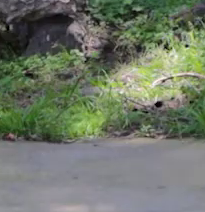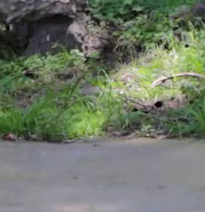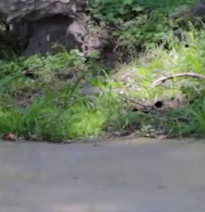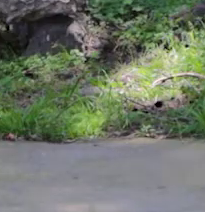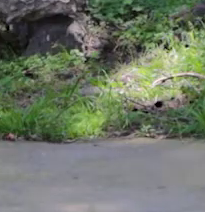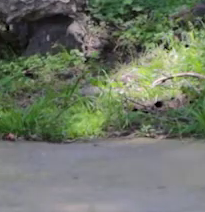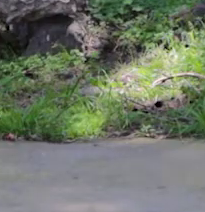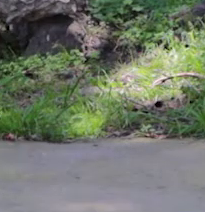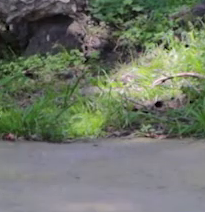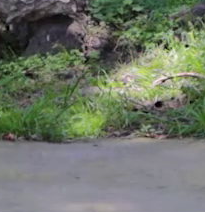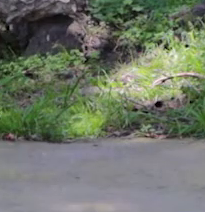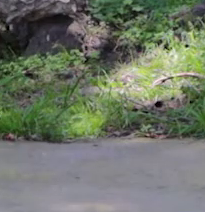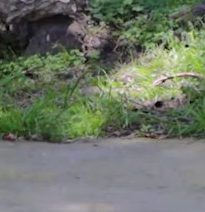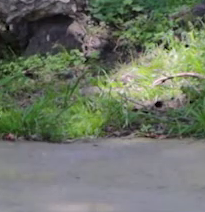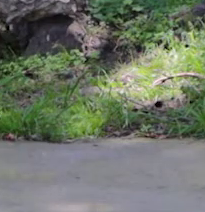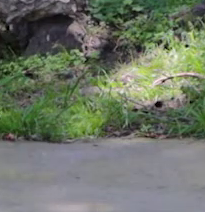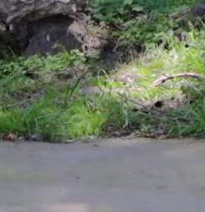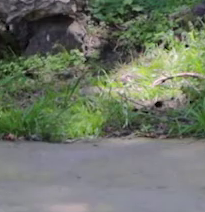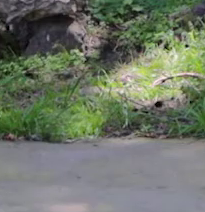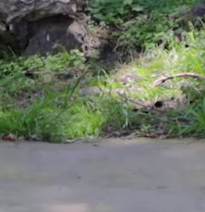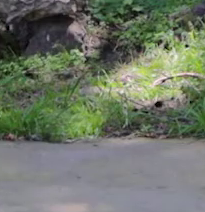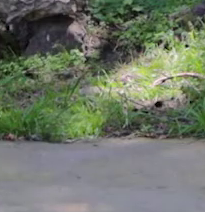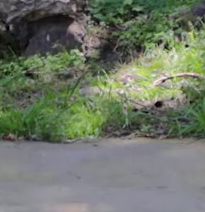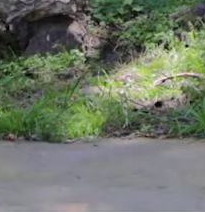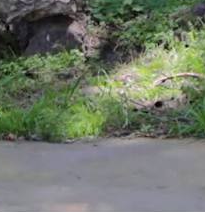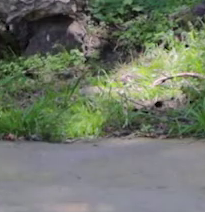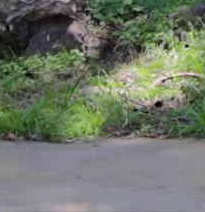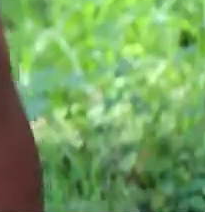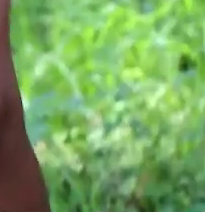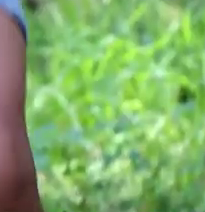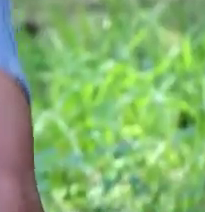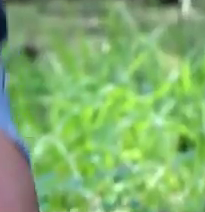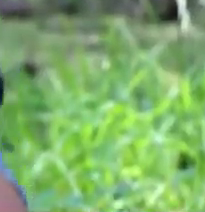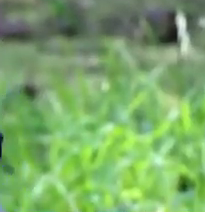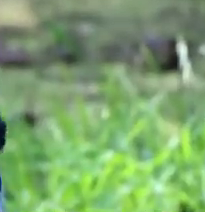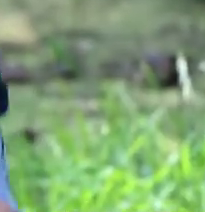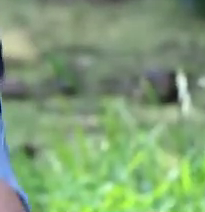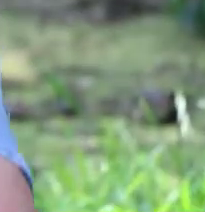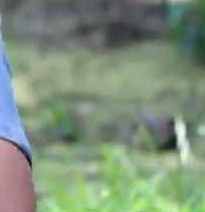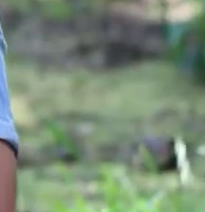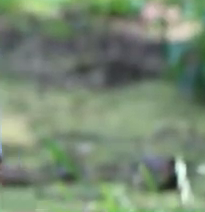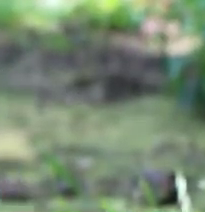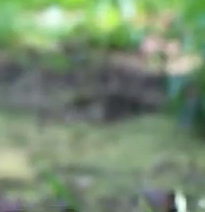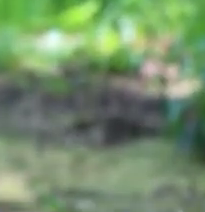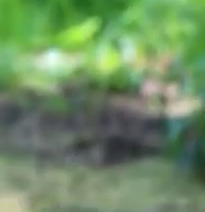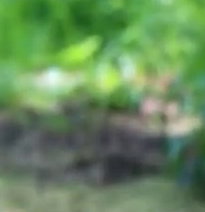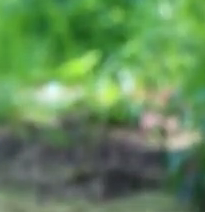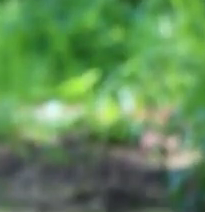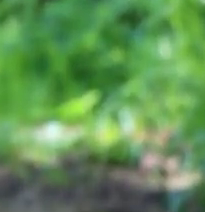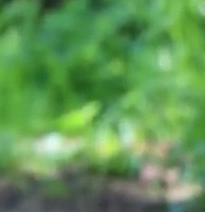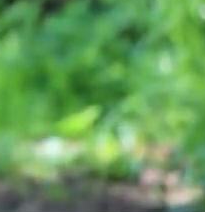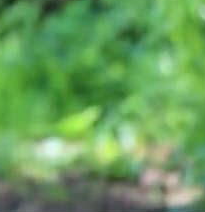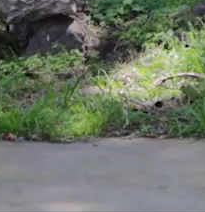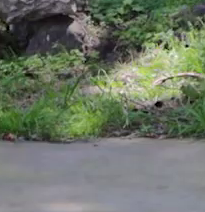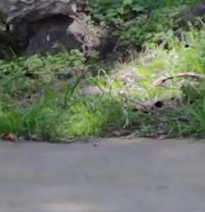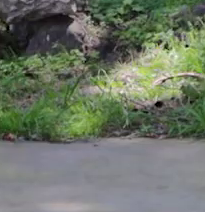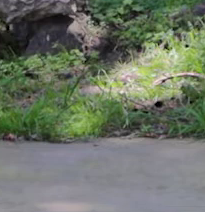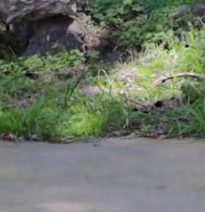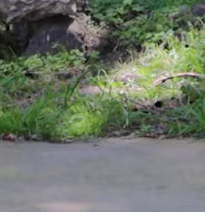más, bien trabajado, respira, bien, una más, bien,